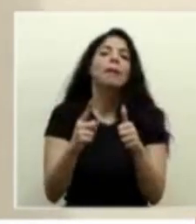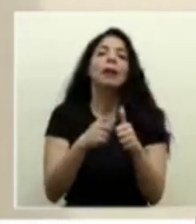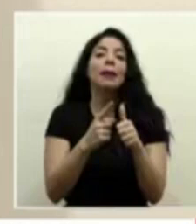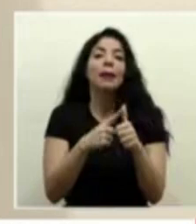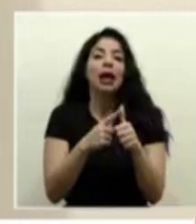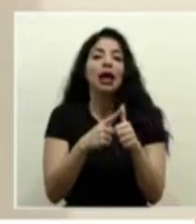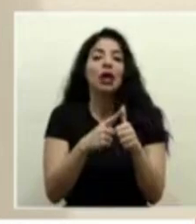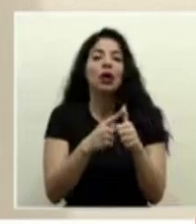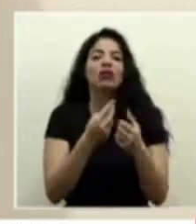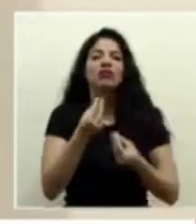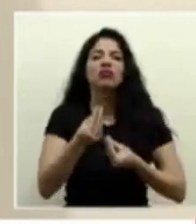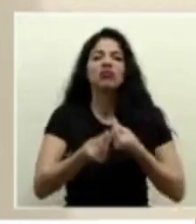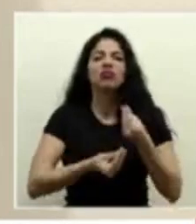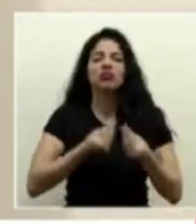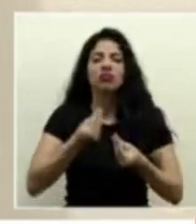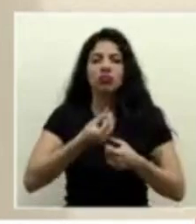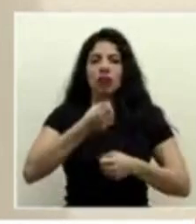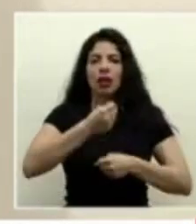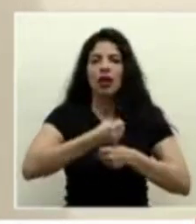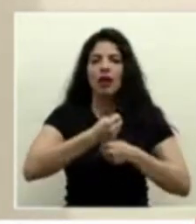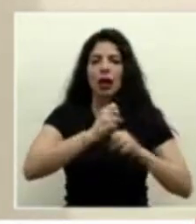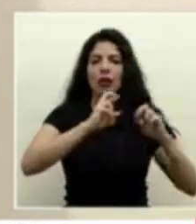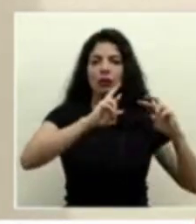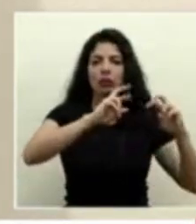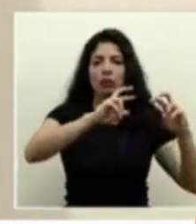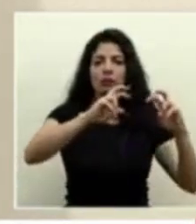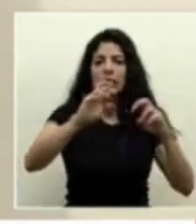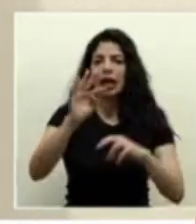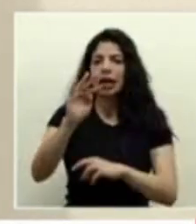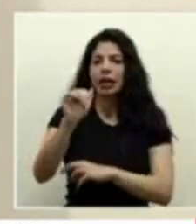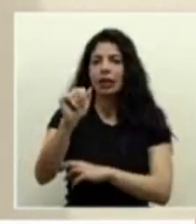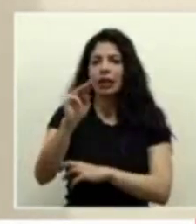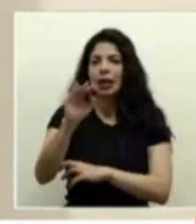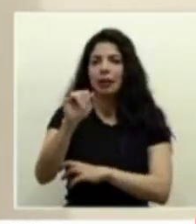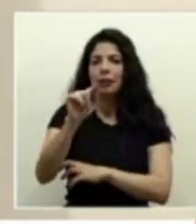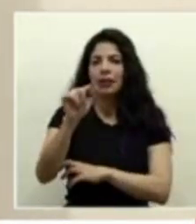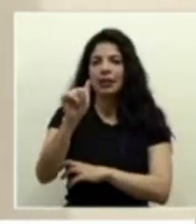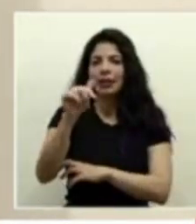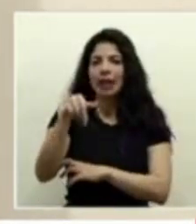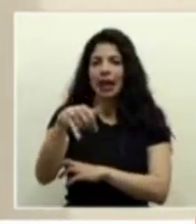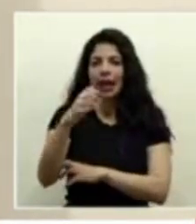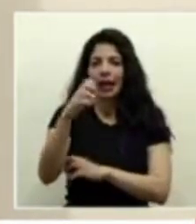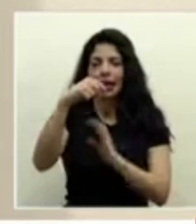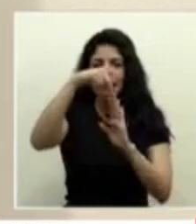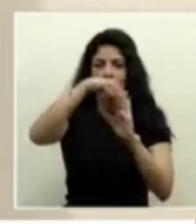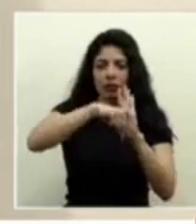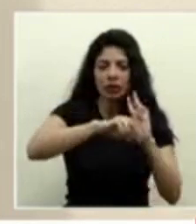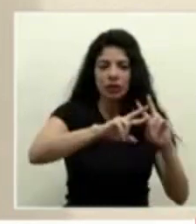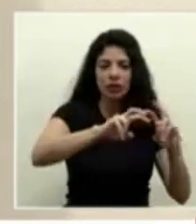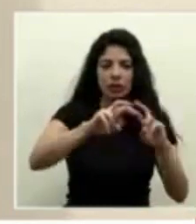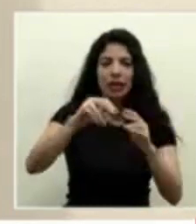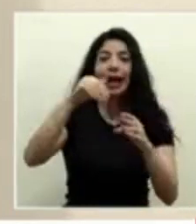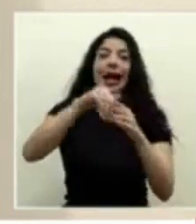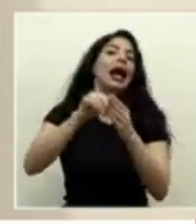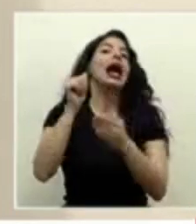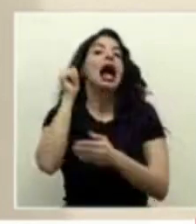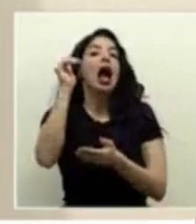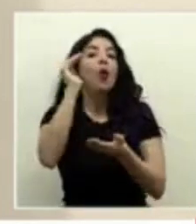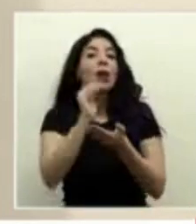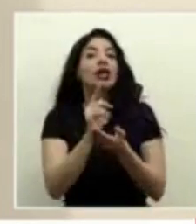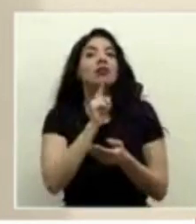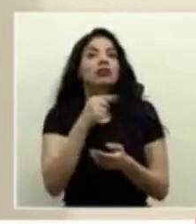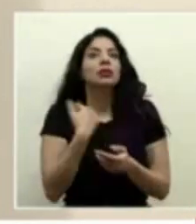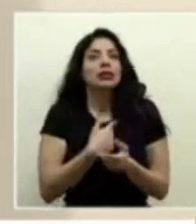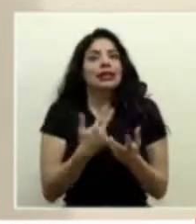lo que va a ser el operativo de tamizaje de Alajuelita si bien hubiéramos querido empezar hoy